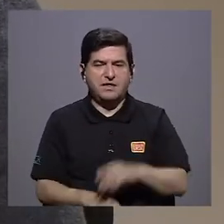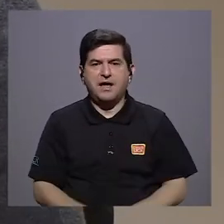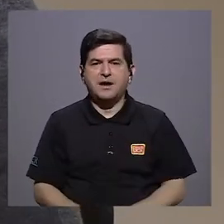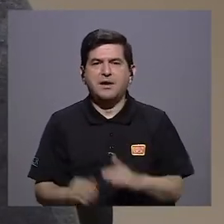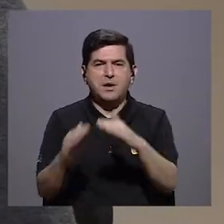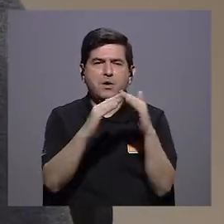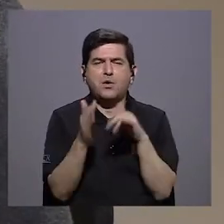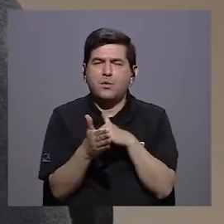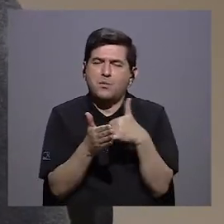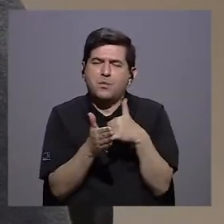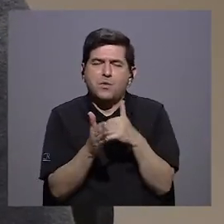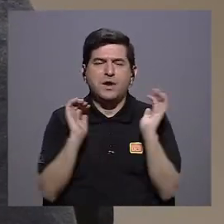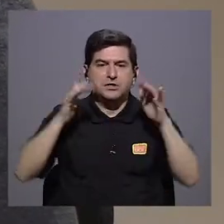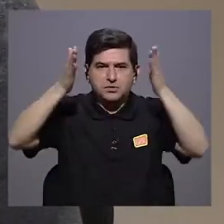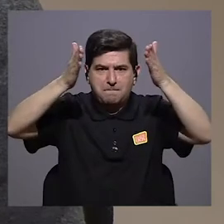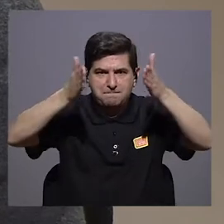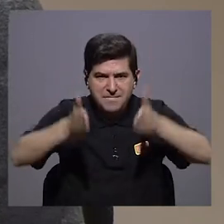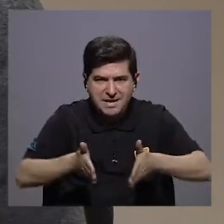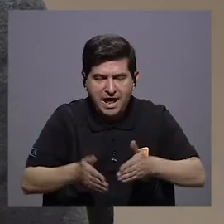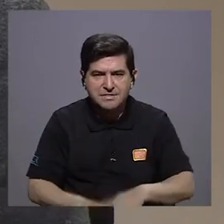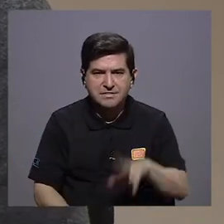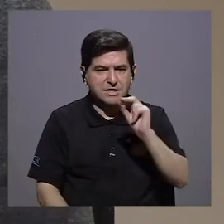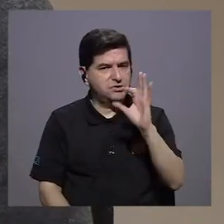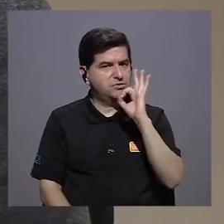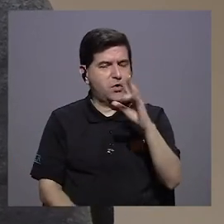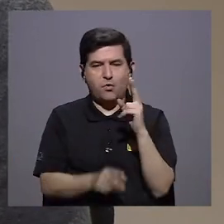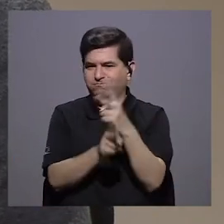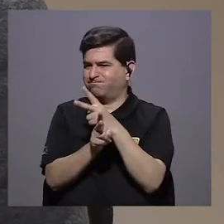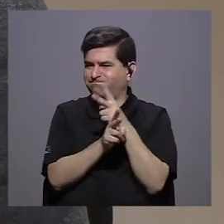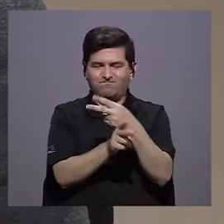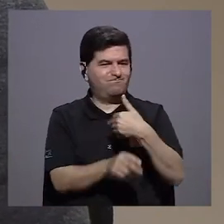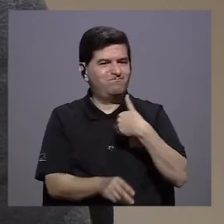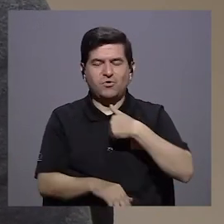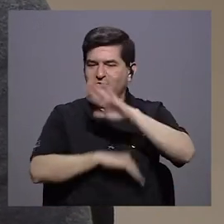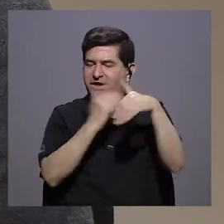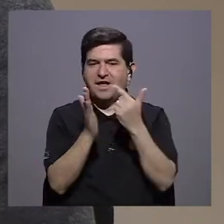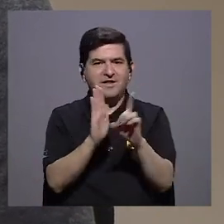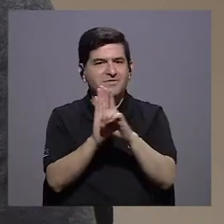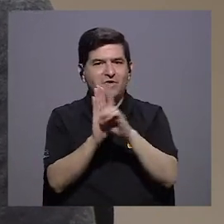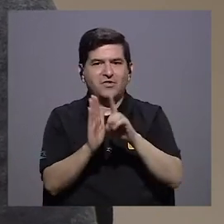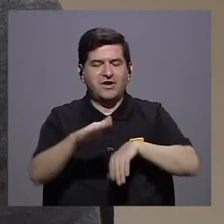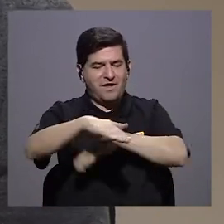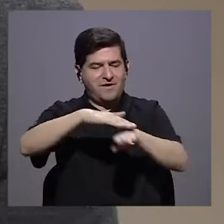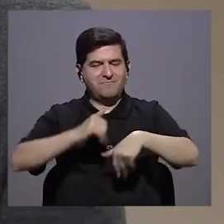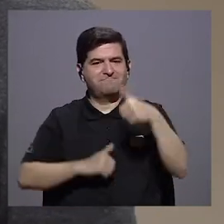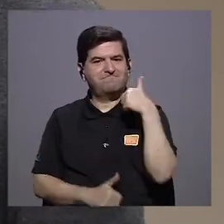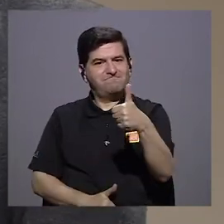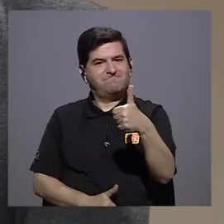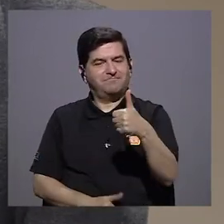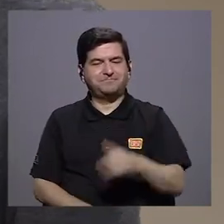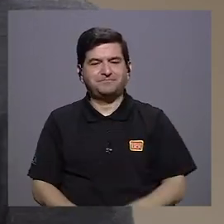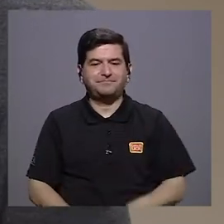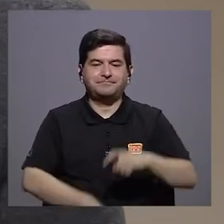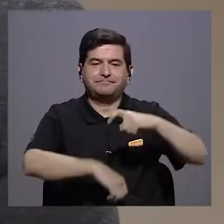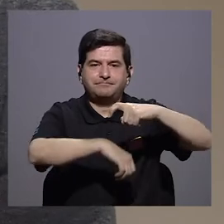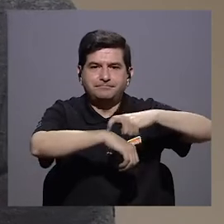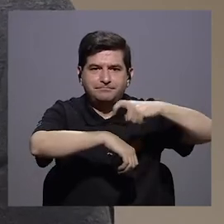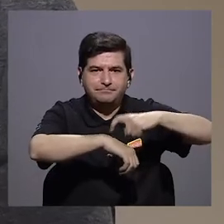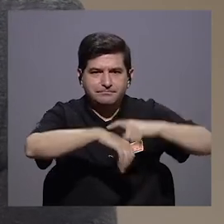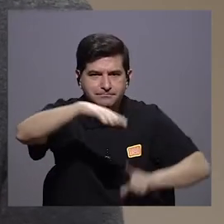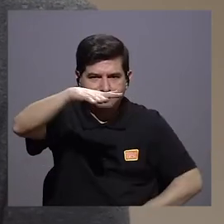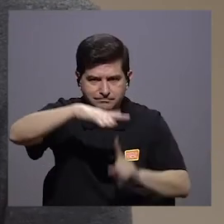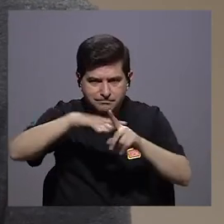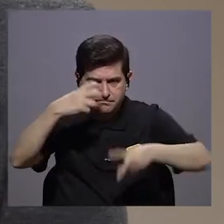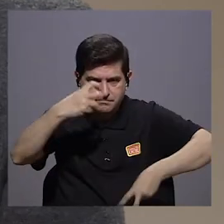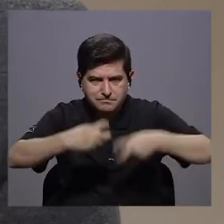vulnerable, que es esta población migrante que no está bien supervisada, que no tiene todos sus derechos bien fundamentados, es cuando tienen